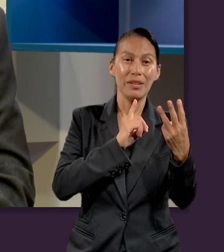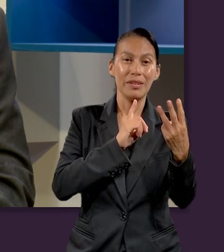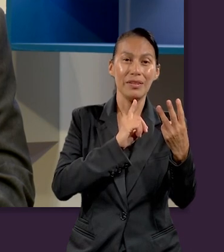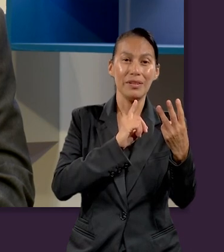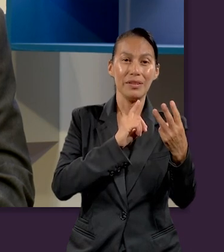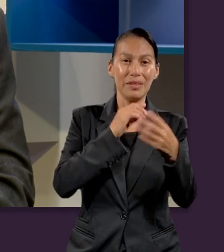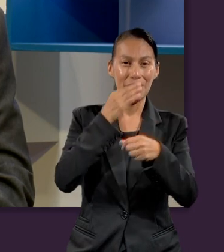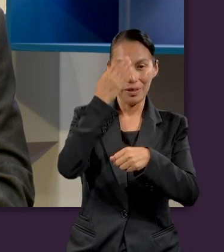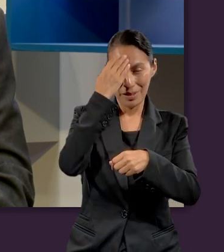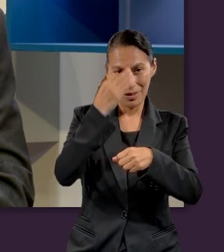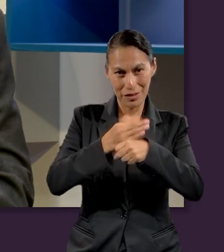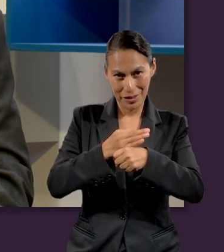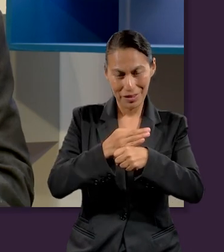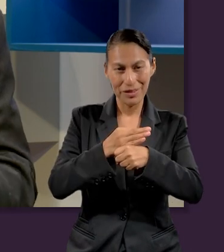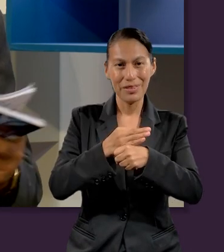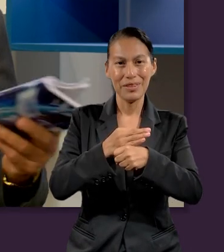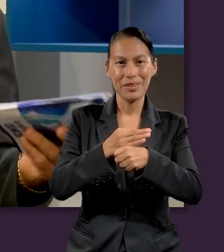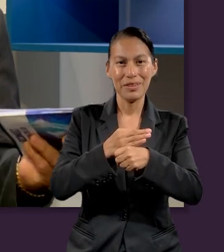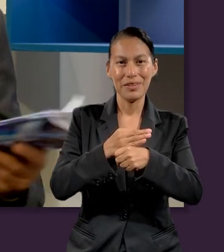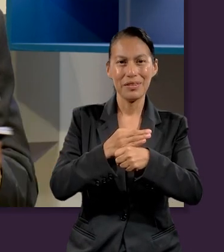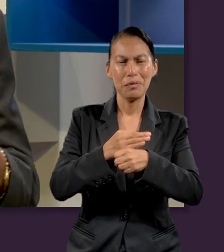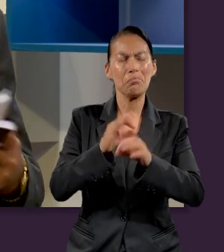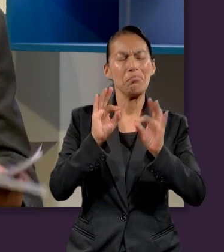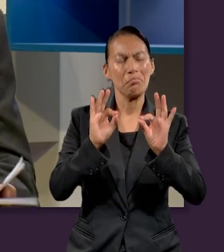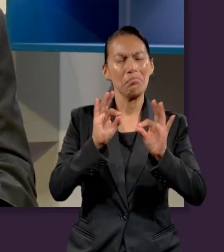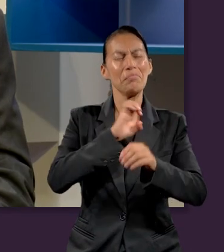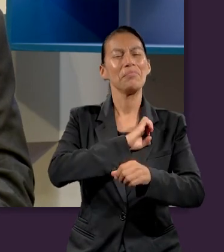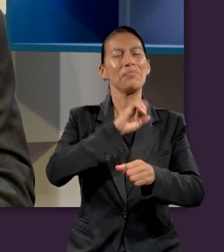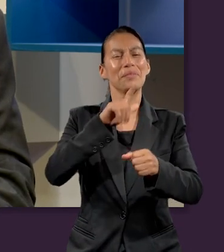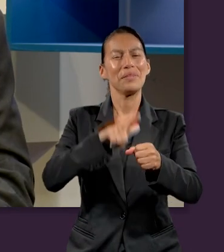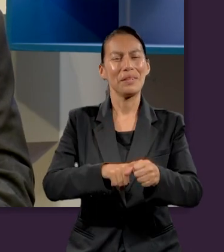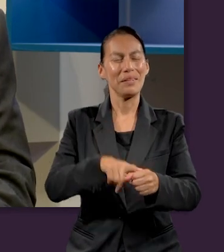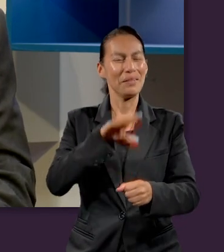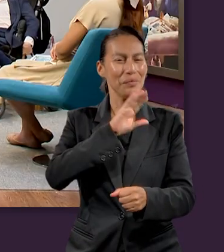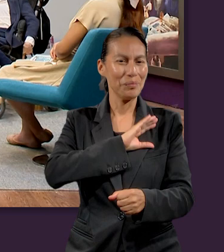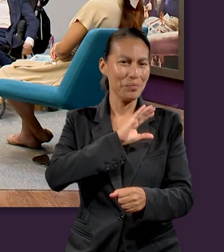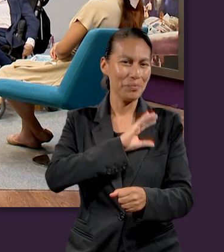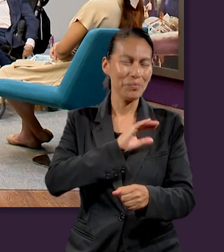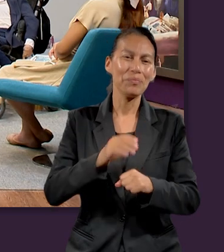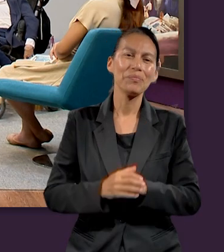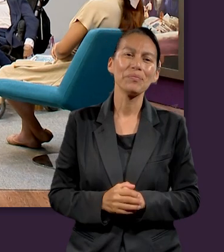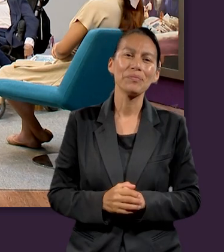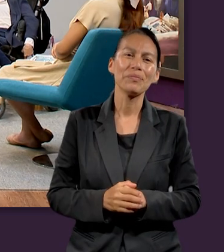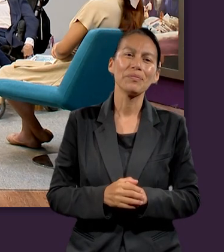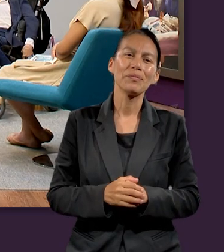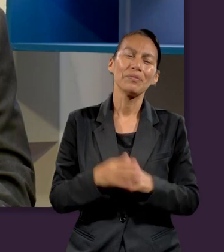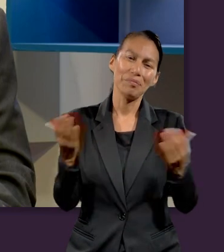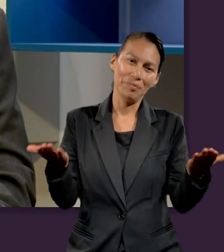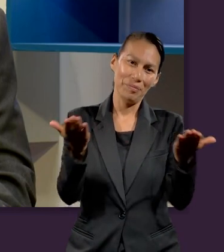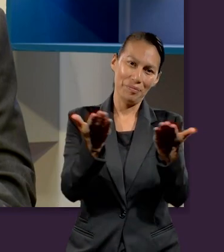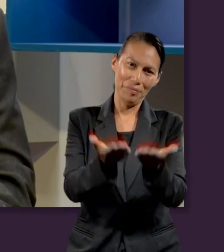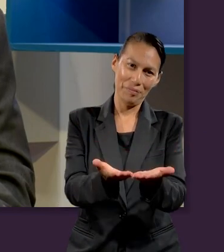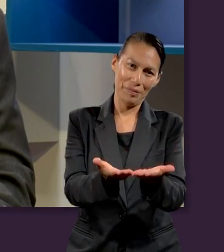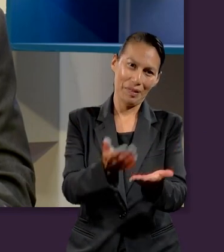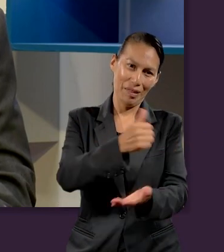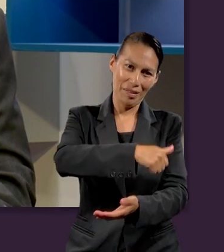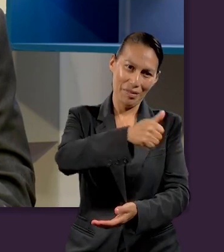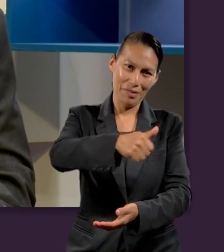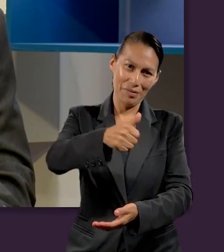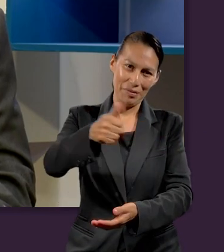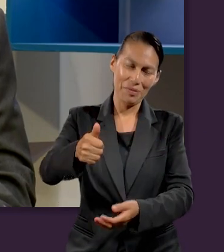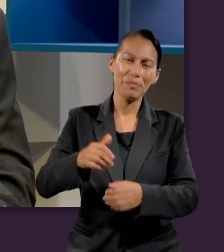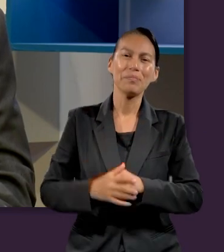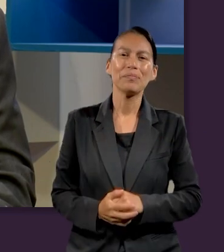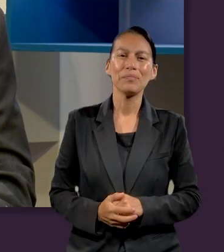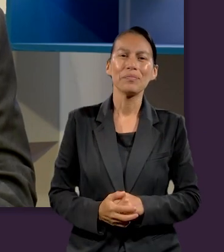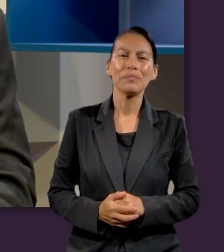tres señoritas muy especiales, muy queridas. Quiero presentarlas a cada una